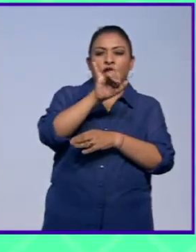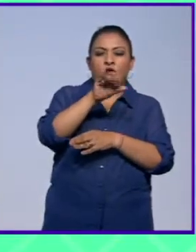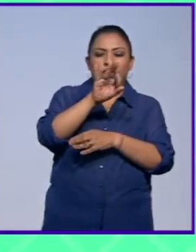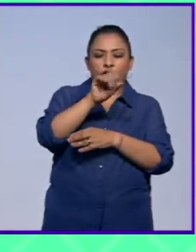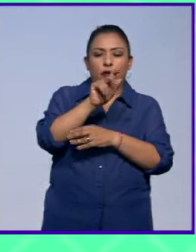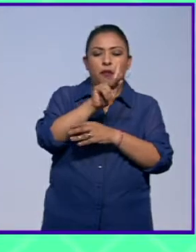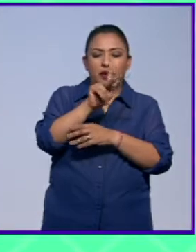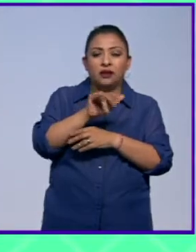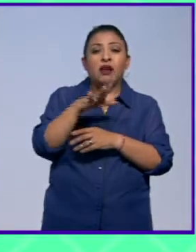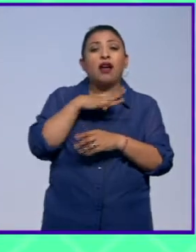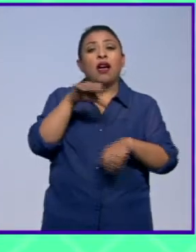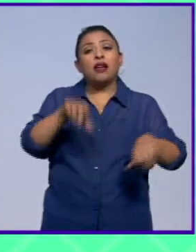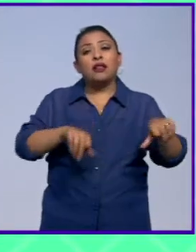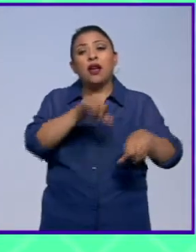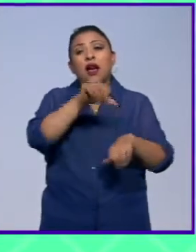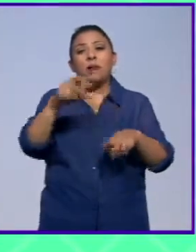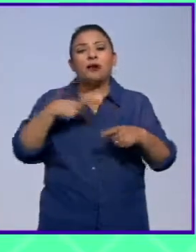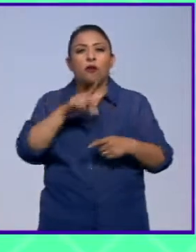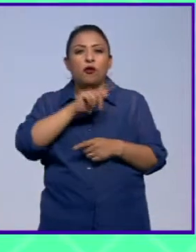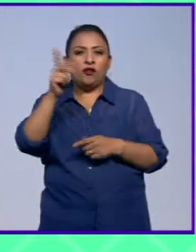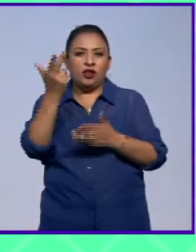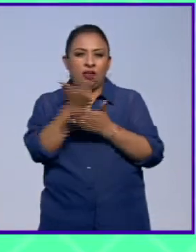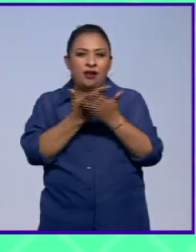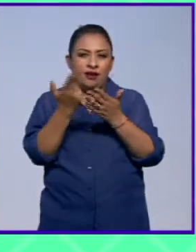actividades a los profesionales de la caricatura.